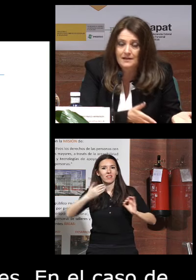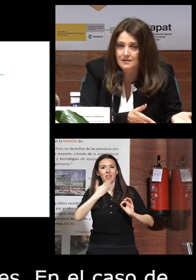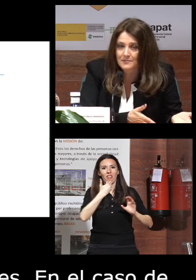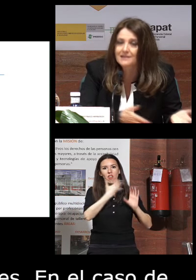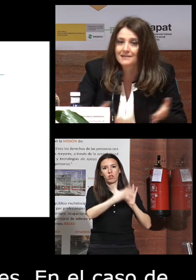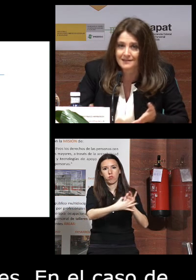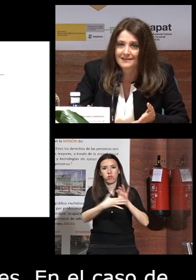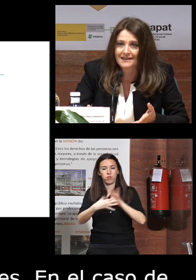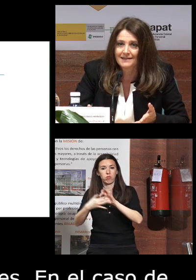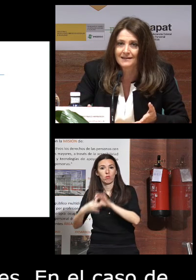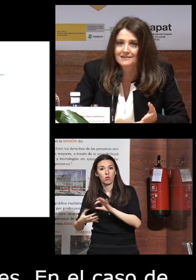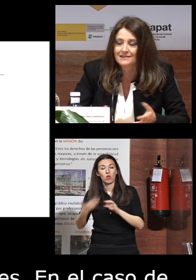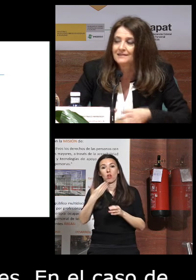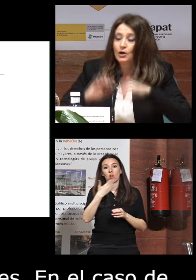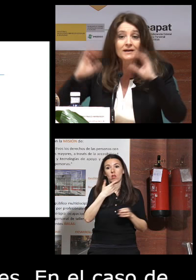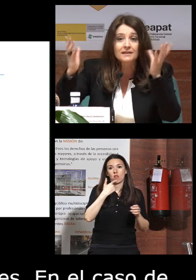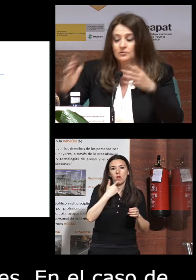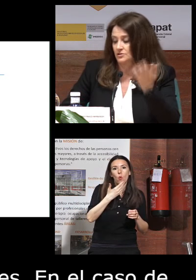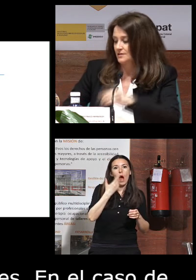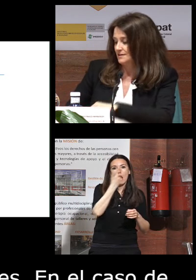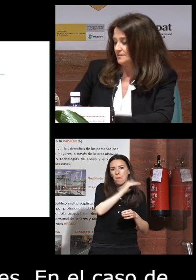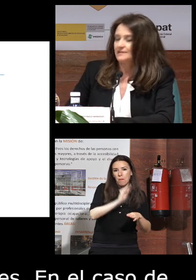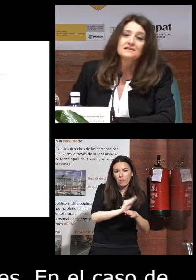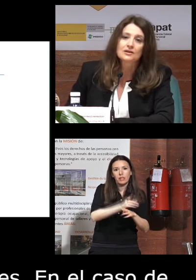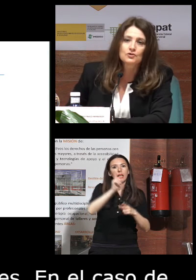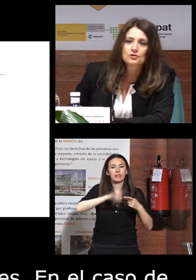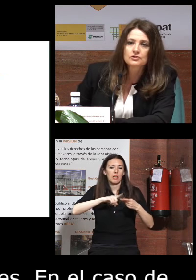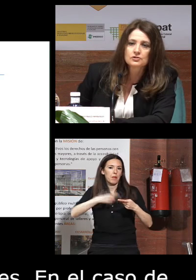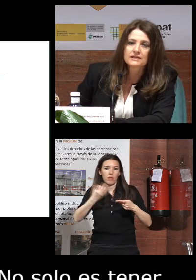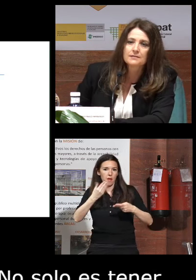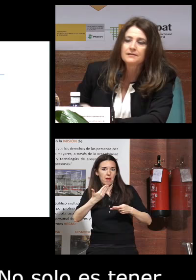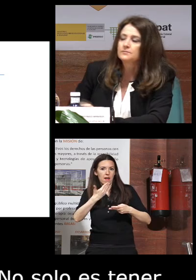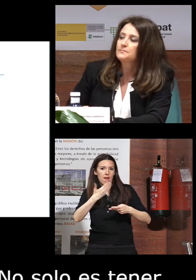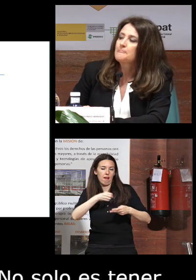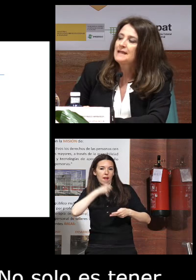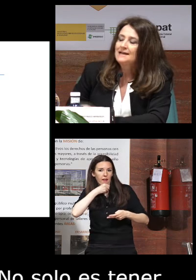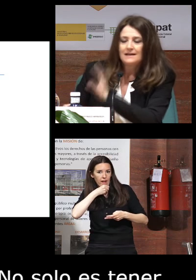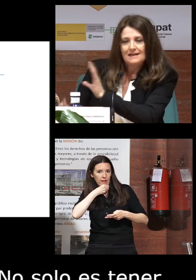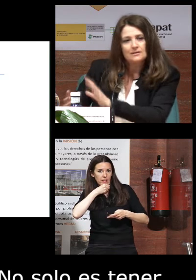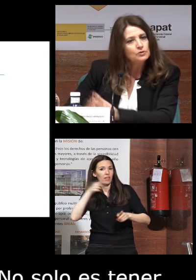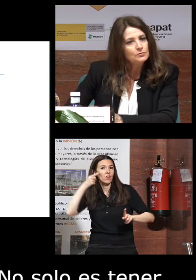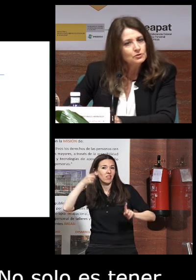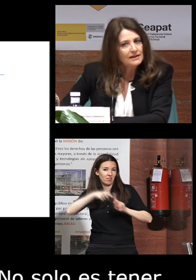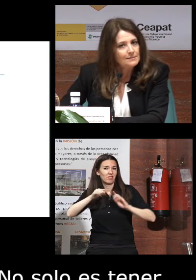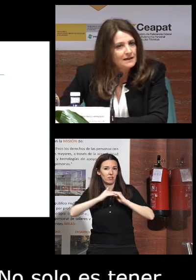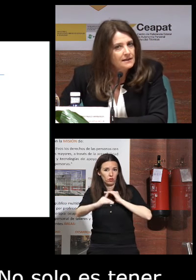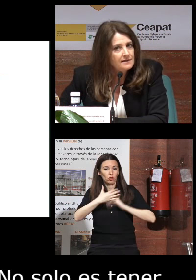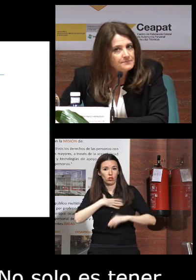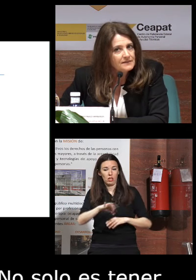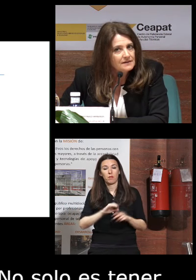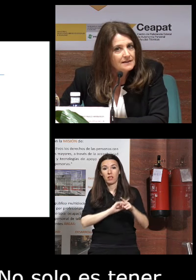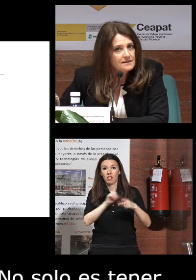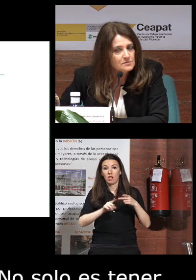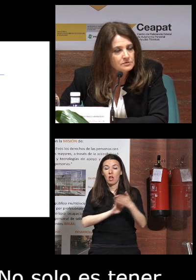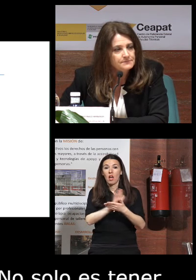igual que hay pediatría que haya geriatría objetivos de desarrollo sostenible ¿no? Segundo punto quería hablar del